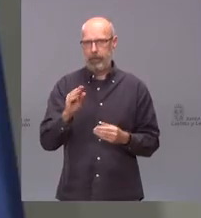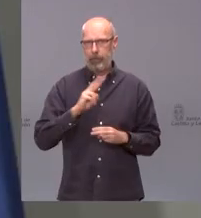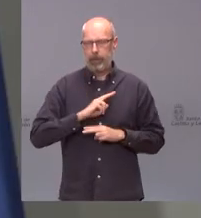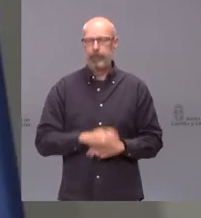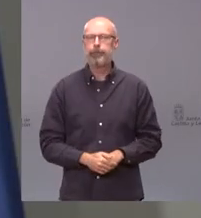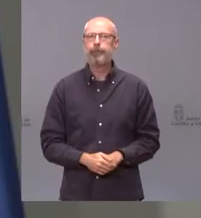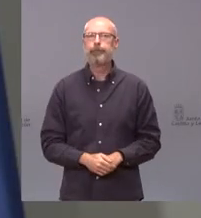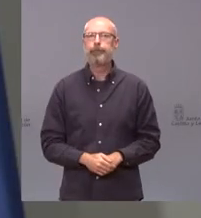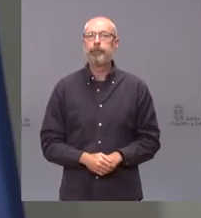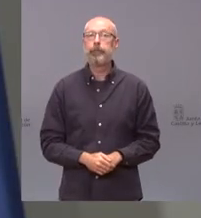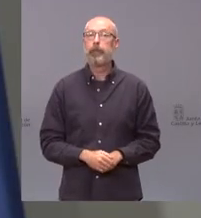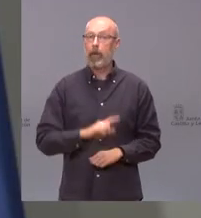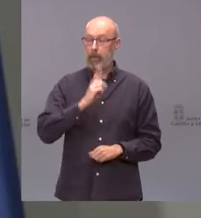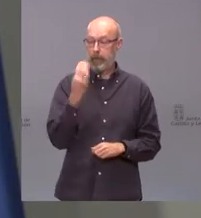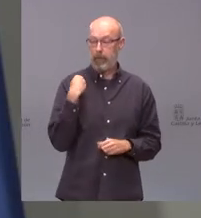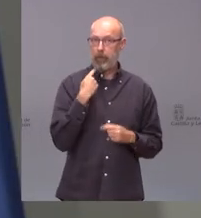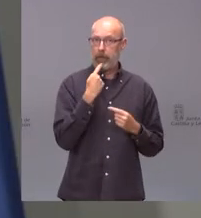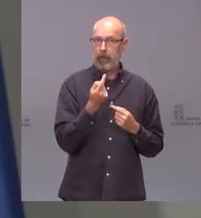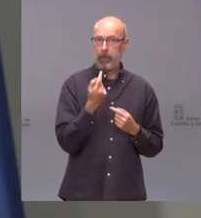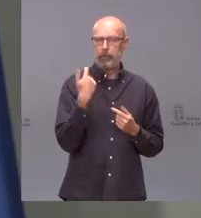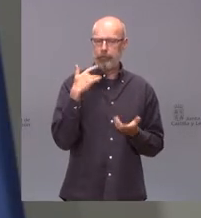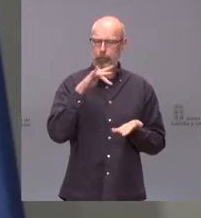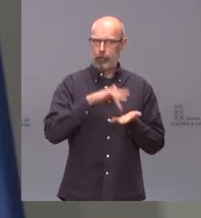sobre esta primera cuestión, no lo vi en la prensa, estaba allí,